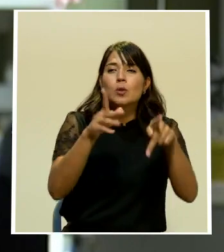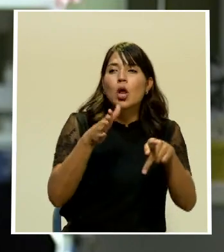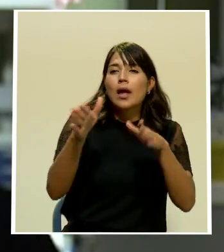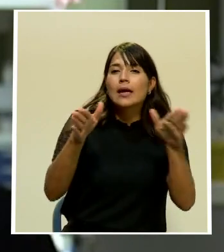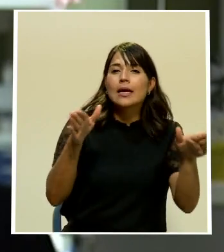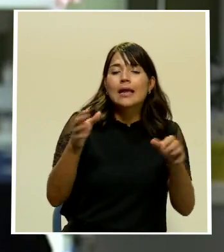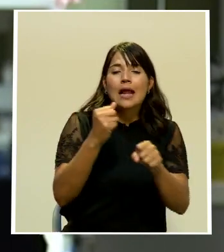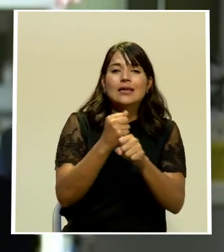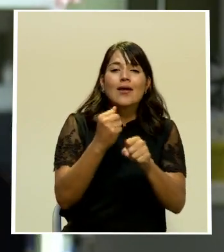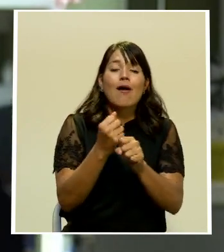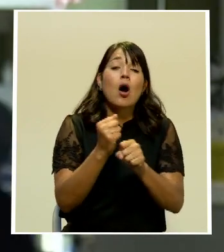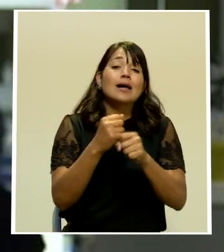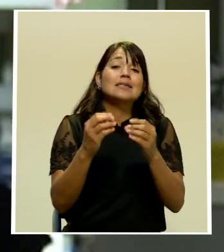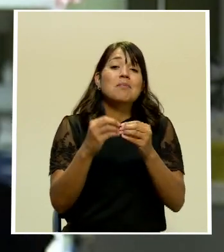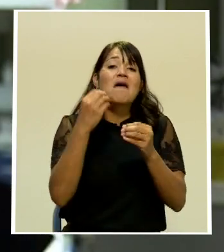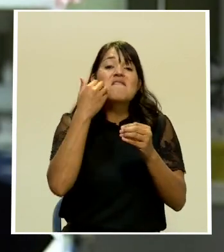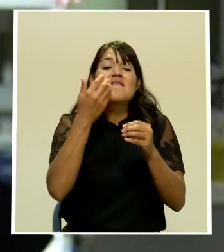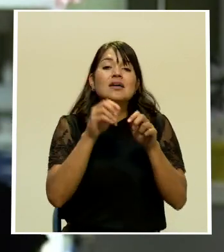esparcimiento del virus